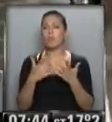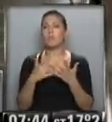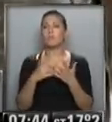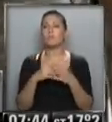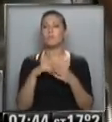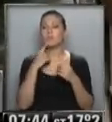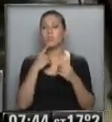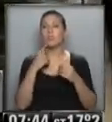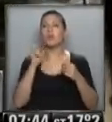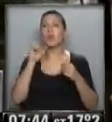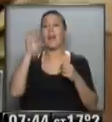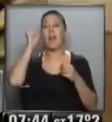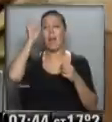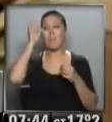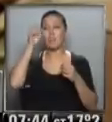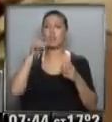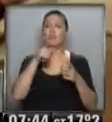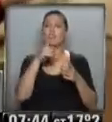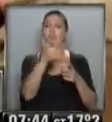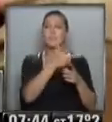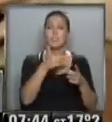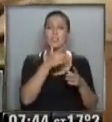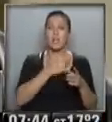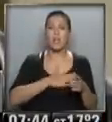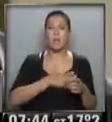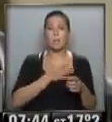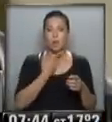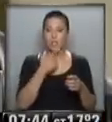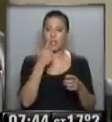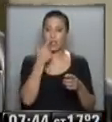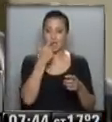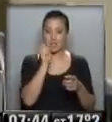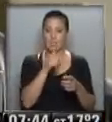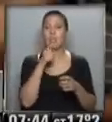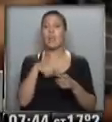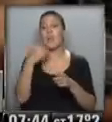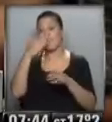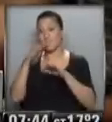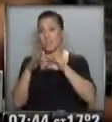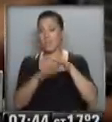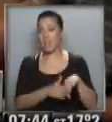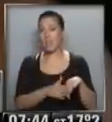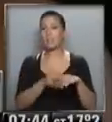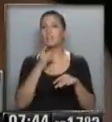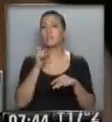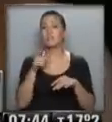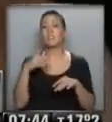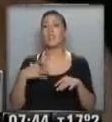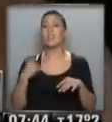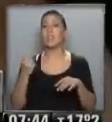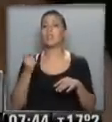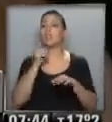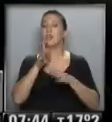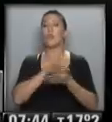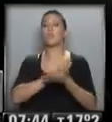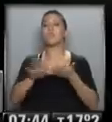hacienda en el África, un triángulo amoroso, interesante Tabú. Y para el final, dejamos la ópera prima como director, sí, el